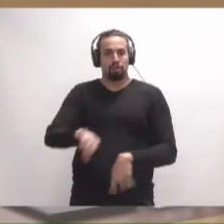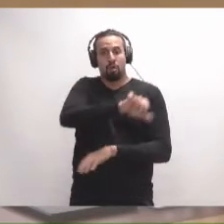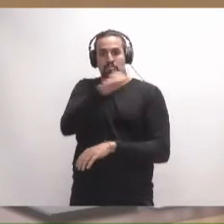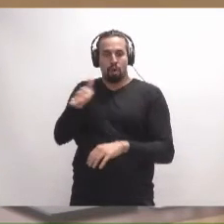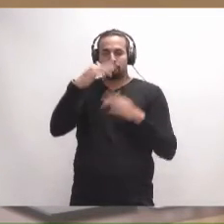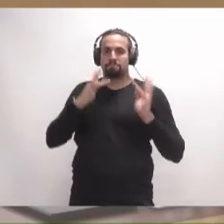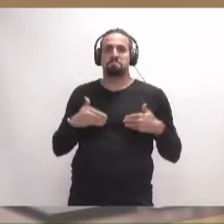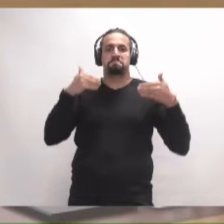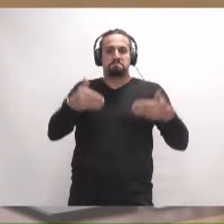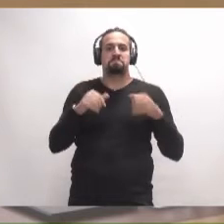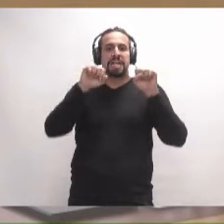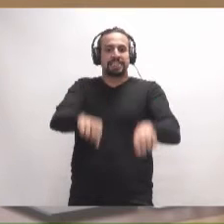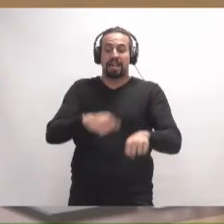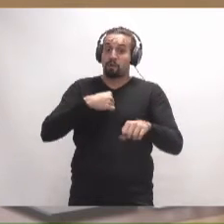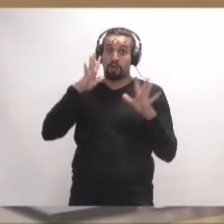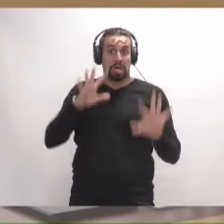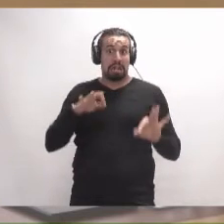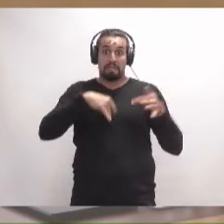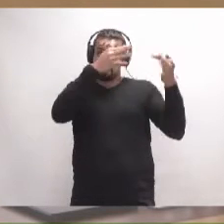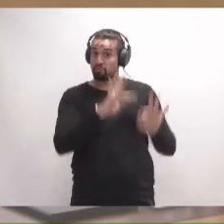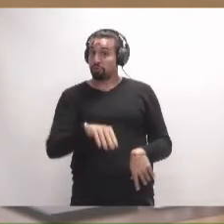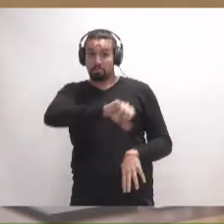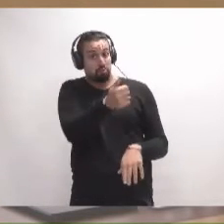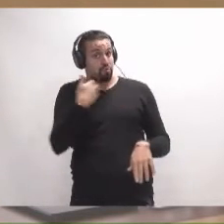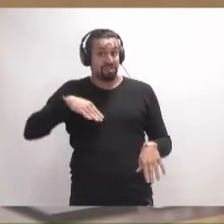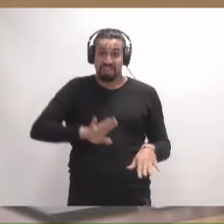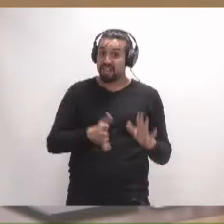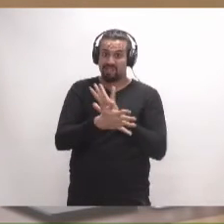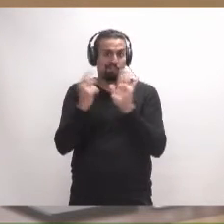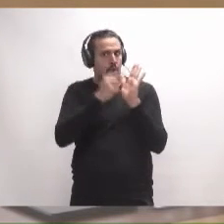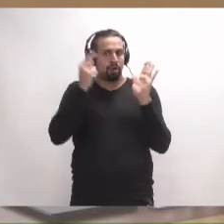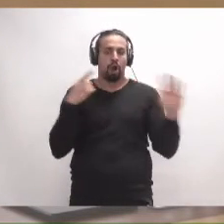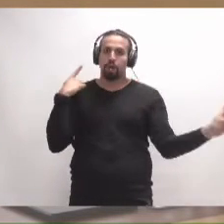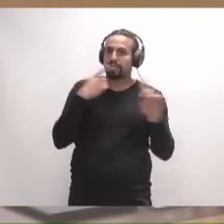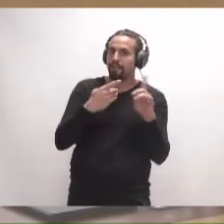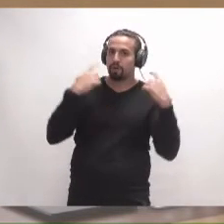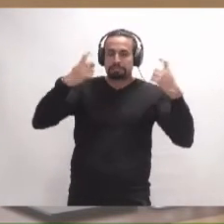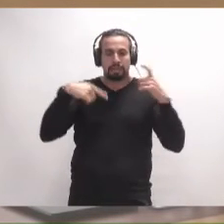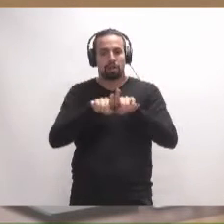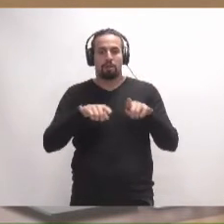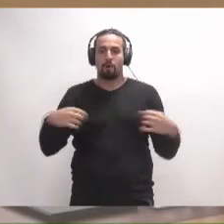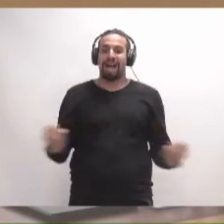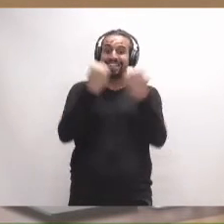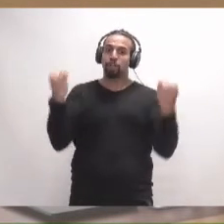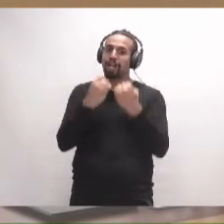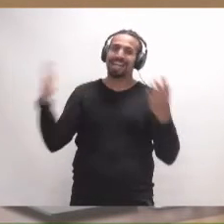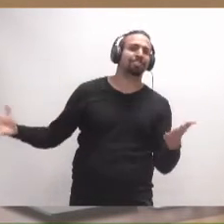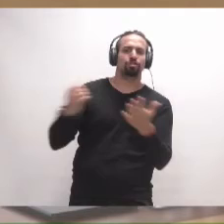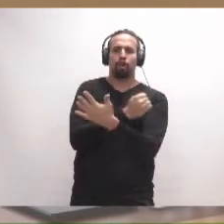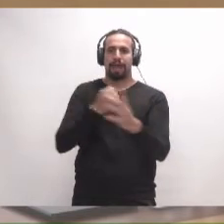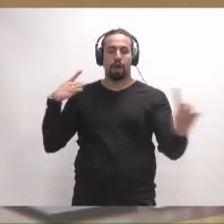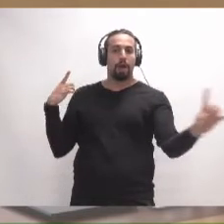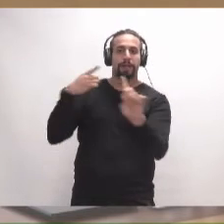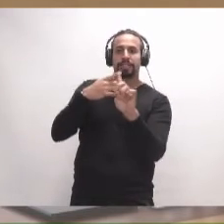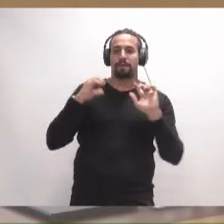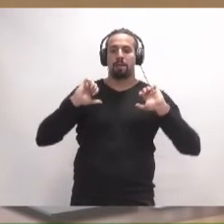un presupuesto que es más necesario que nunca. Necesitamos que entre en vigor cuanto antes para poner en marcha todas aquellas acciones encaminadas